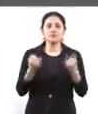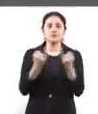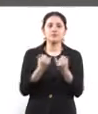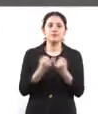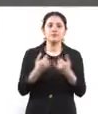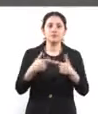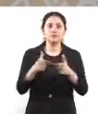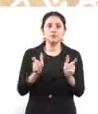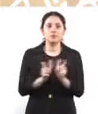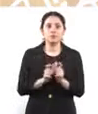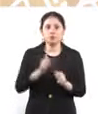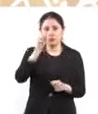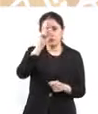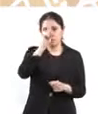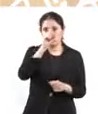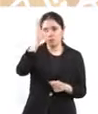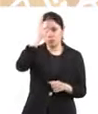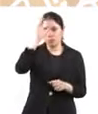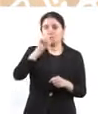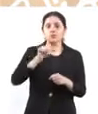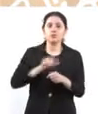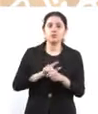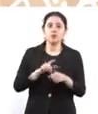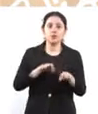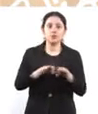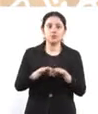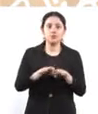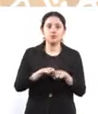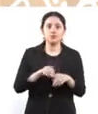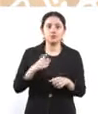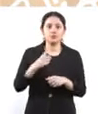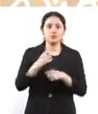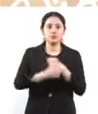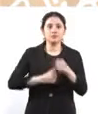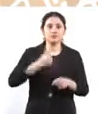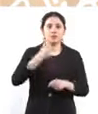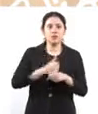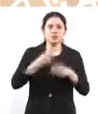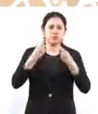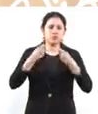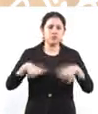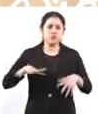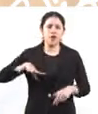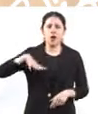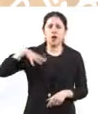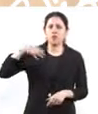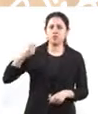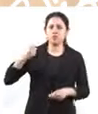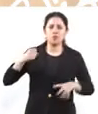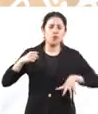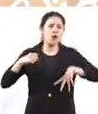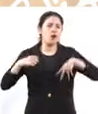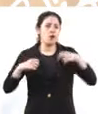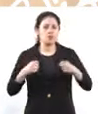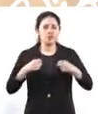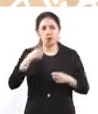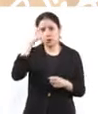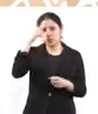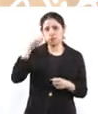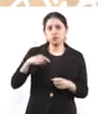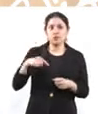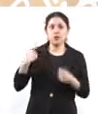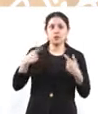Cultura que estuvo trabajando desde el año pasado y este de manera intensa para proponer cuál sería el mejor camino para los usuarios.